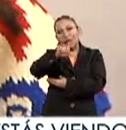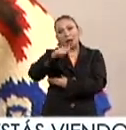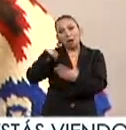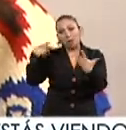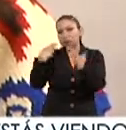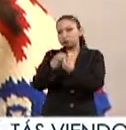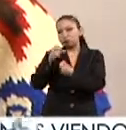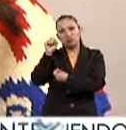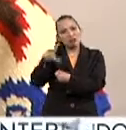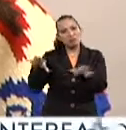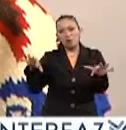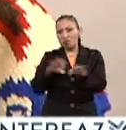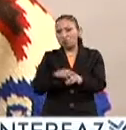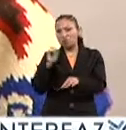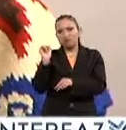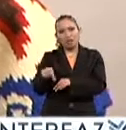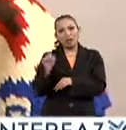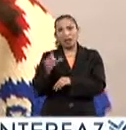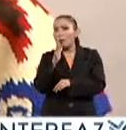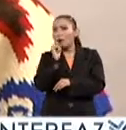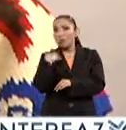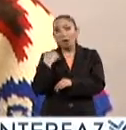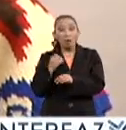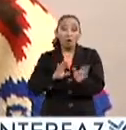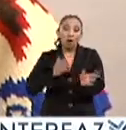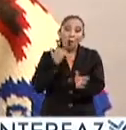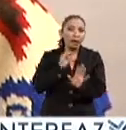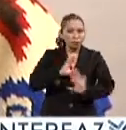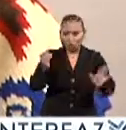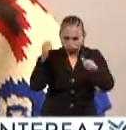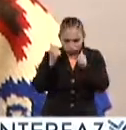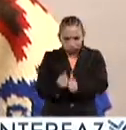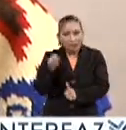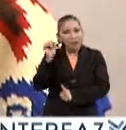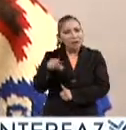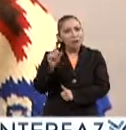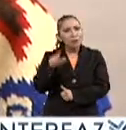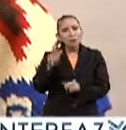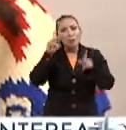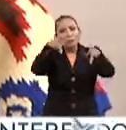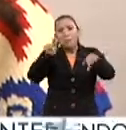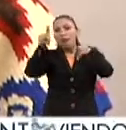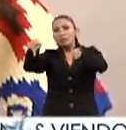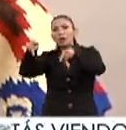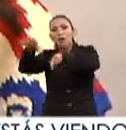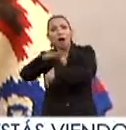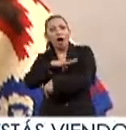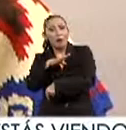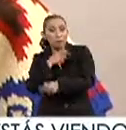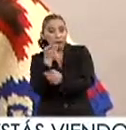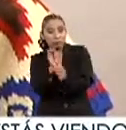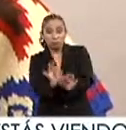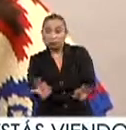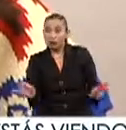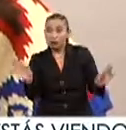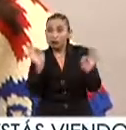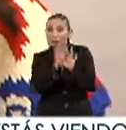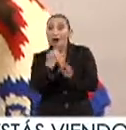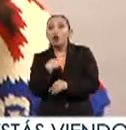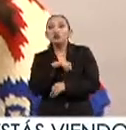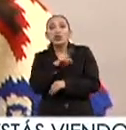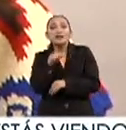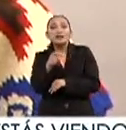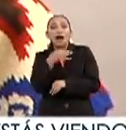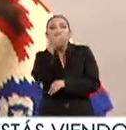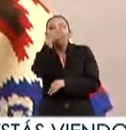con esta ceremonia no puede faltar esta flor en cada uno de nuestros panteones por eso es tan importante para nosotros